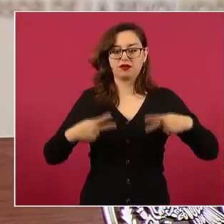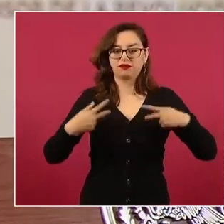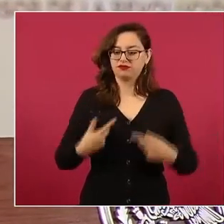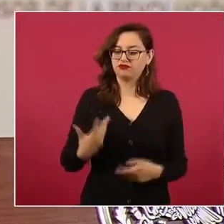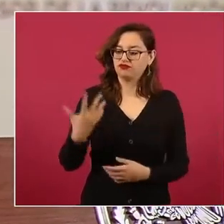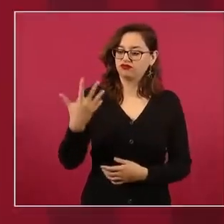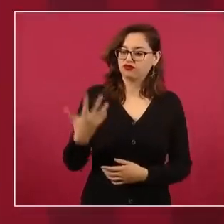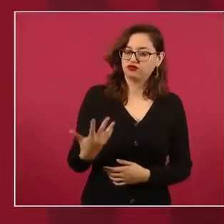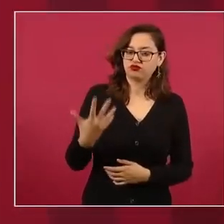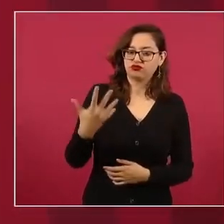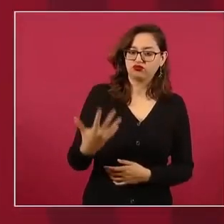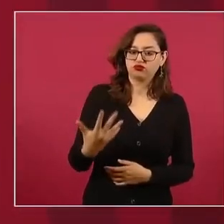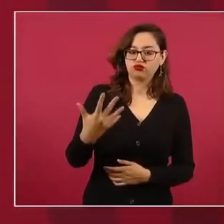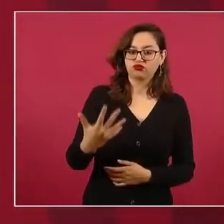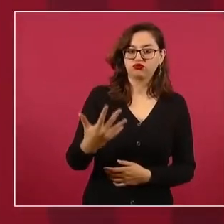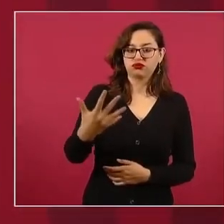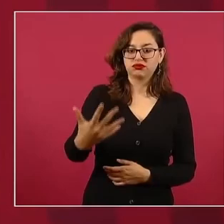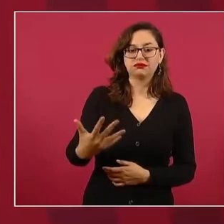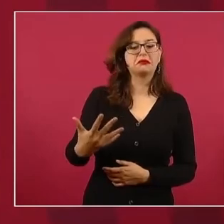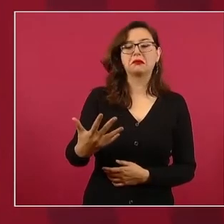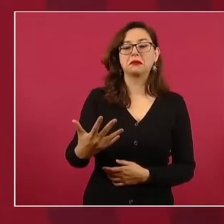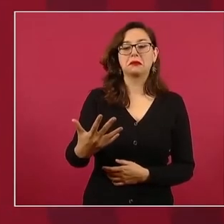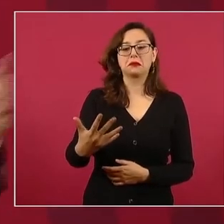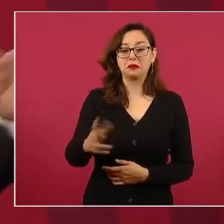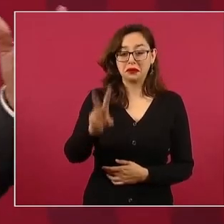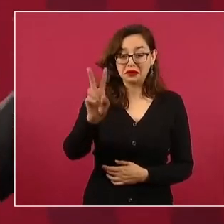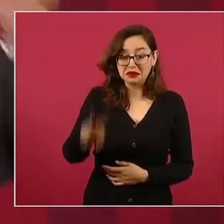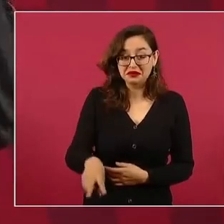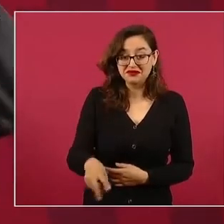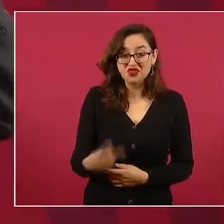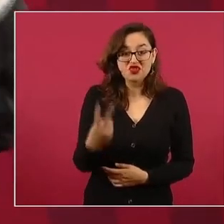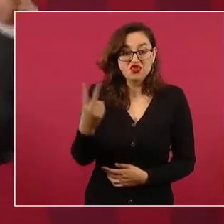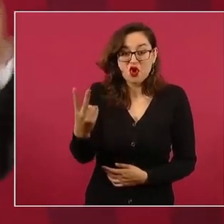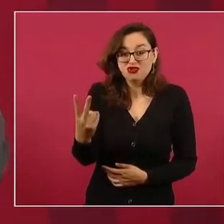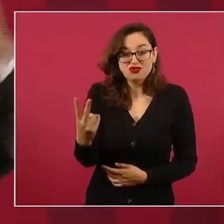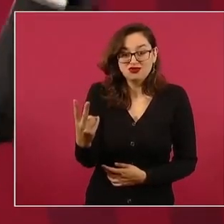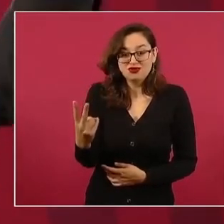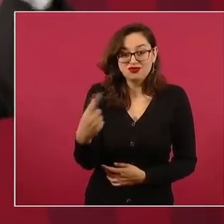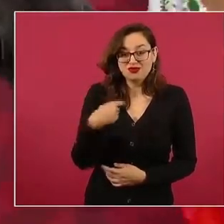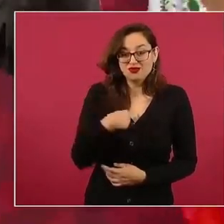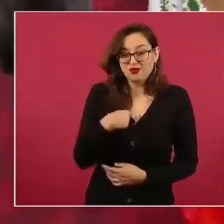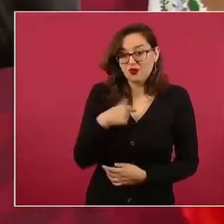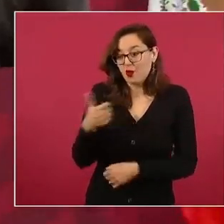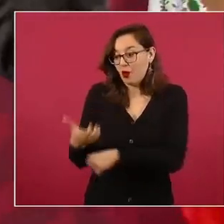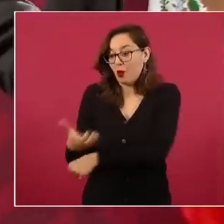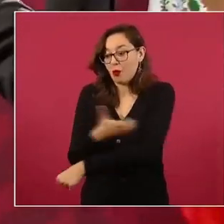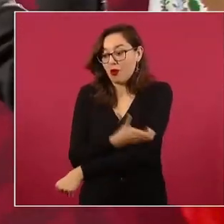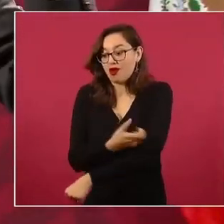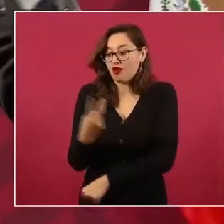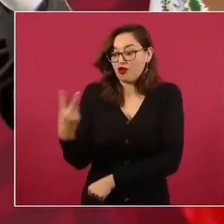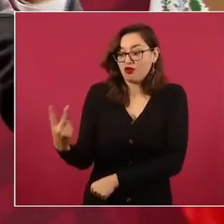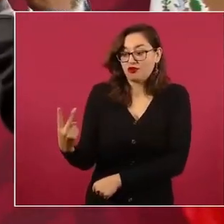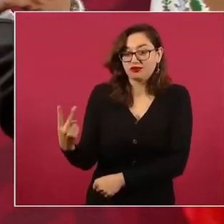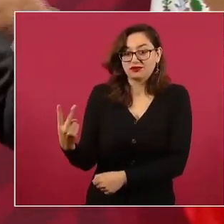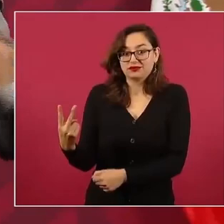Y no, éramos nada más nosotros. Hay fotógrafos, pero para tomarnos fotos